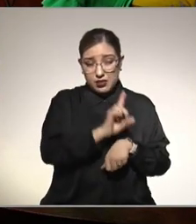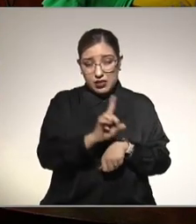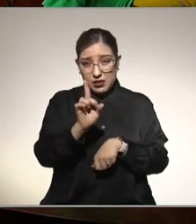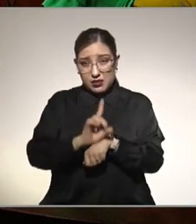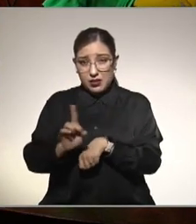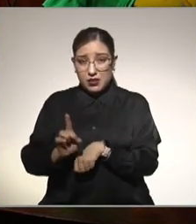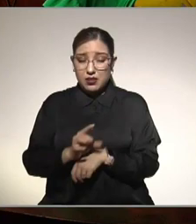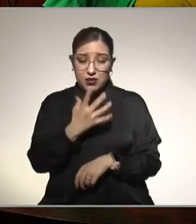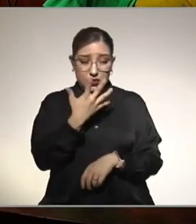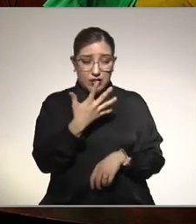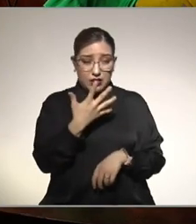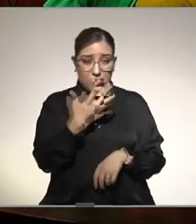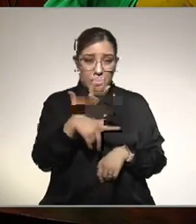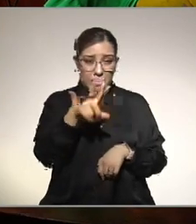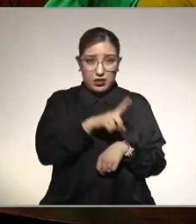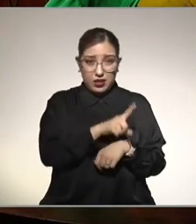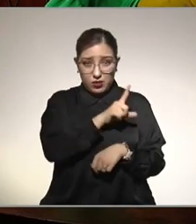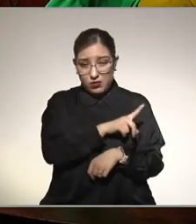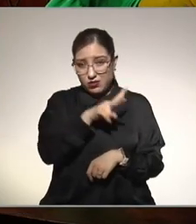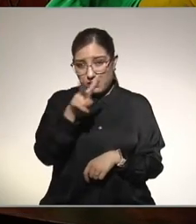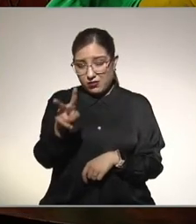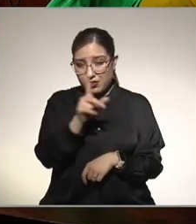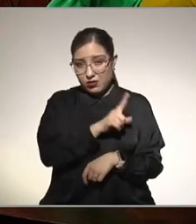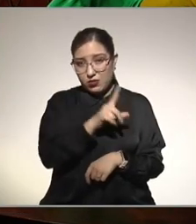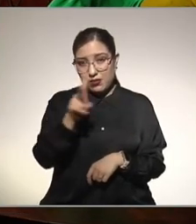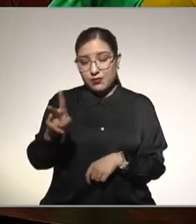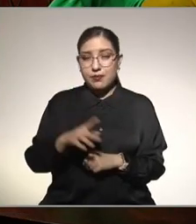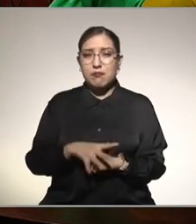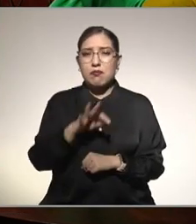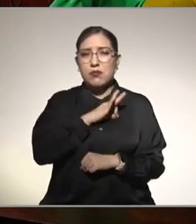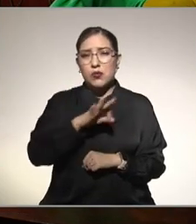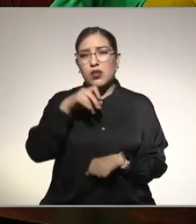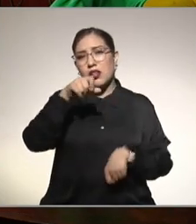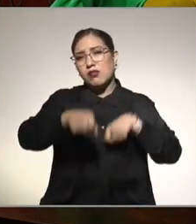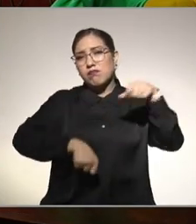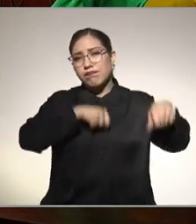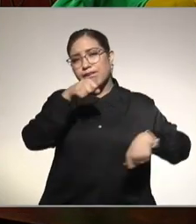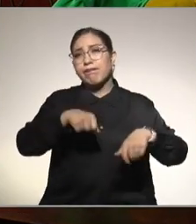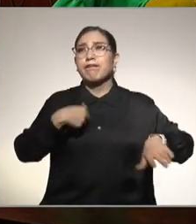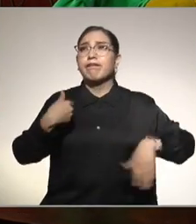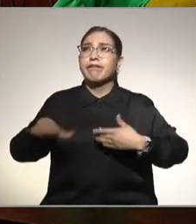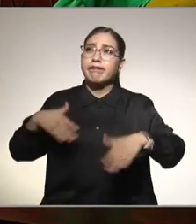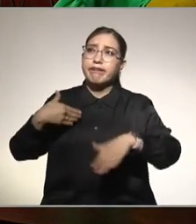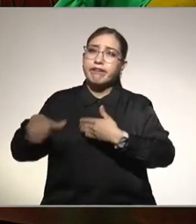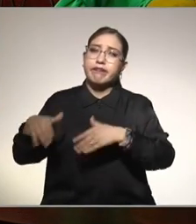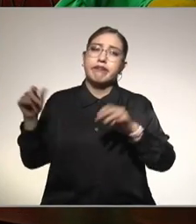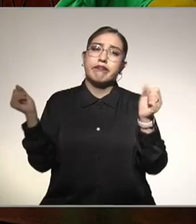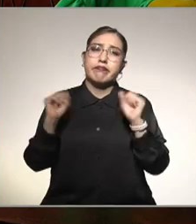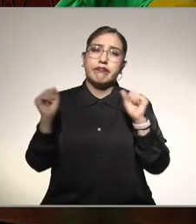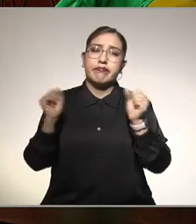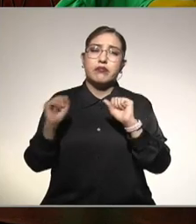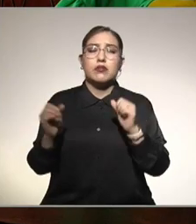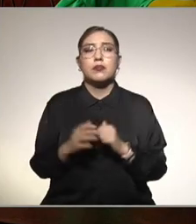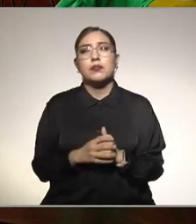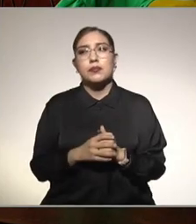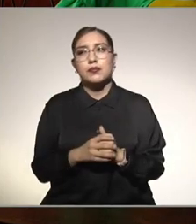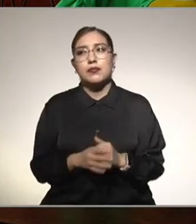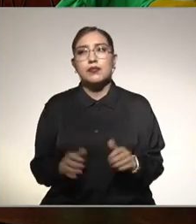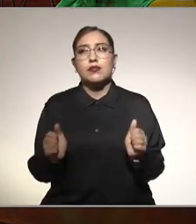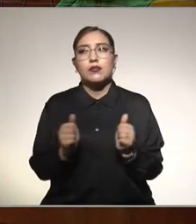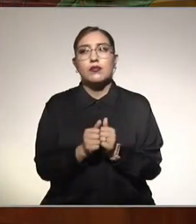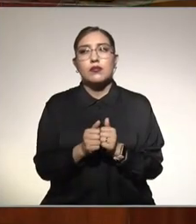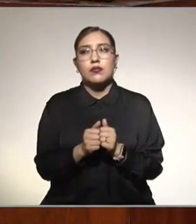combinación de ejercicio aeróbico es decir bicicleta caminar correr un poco con un poco de